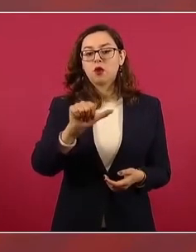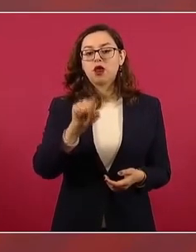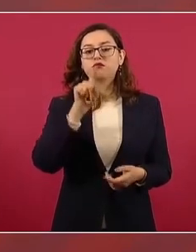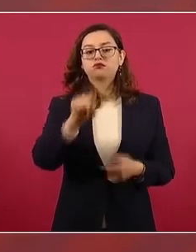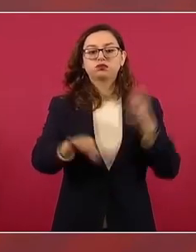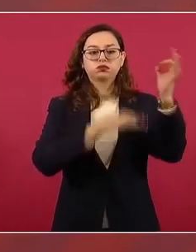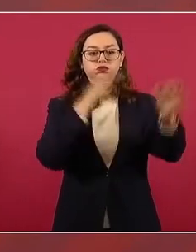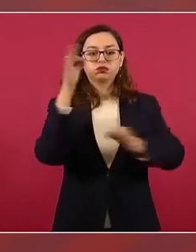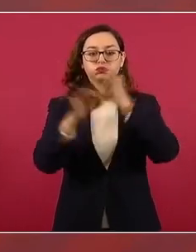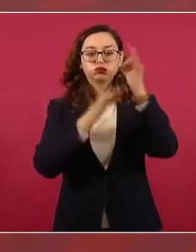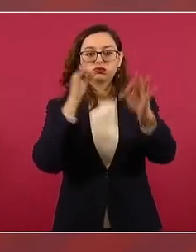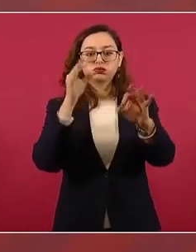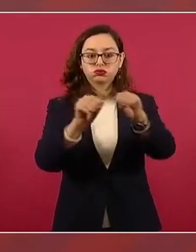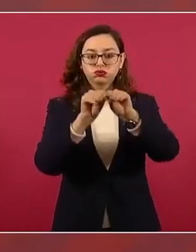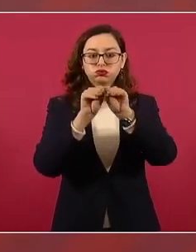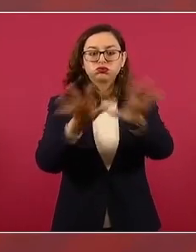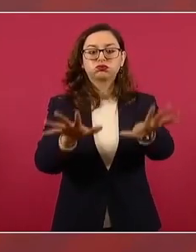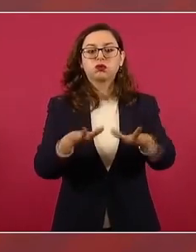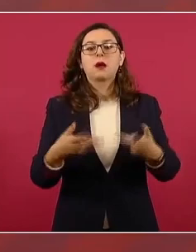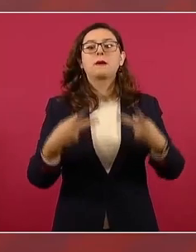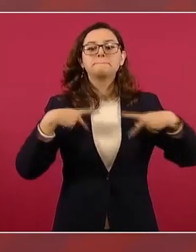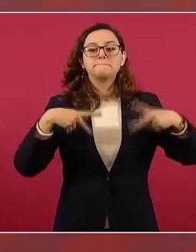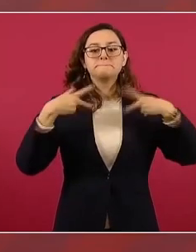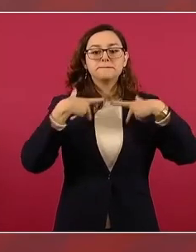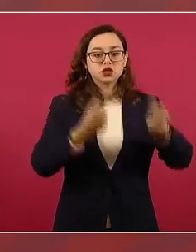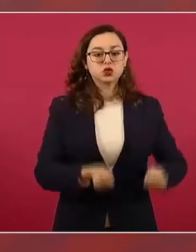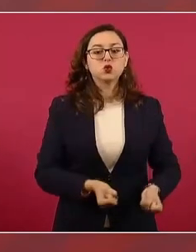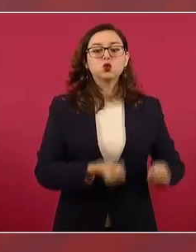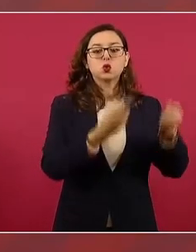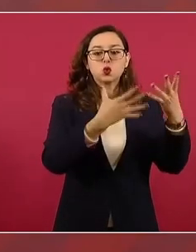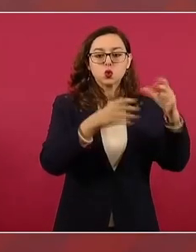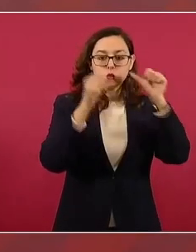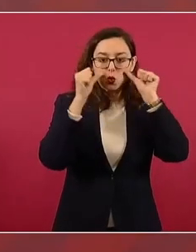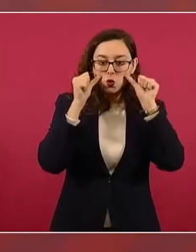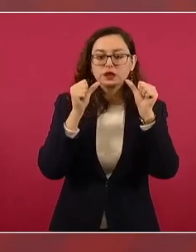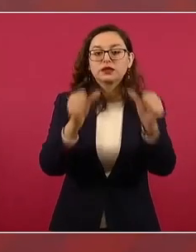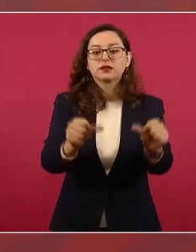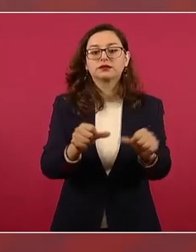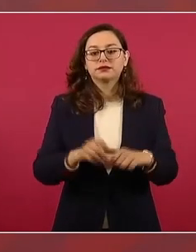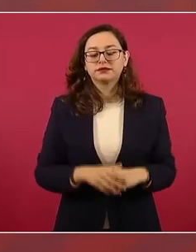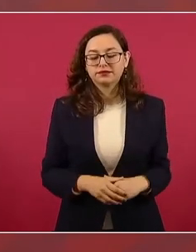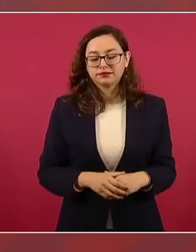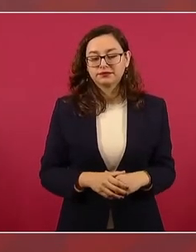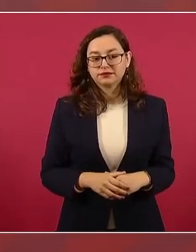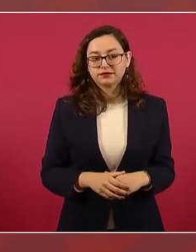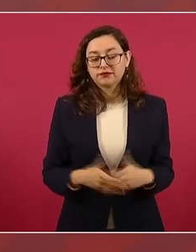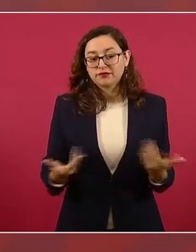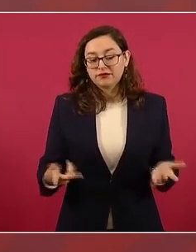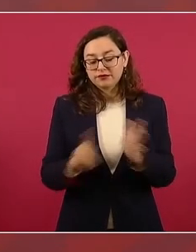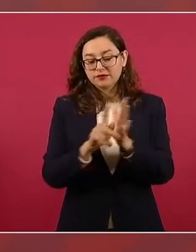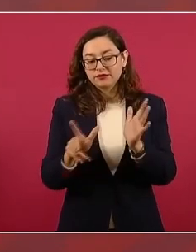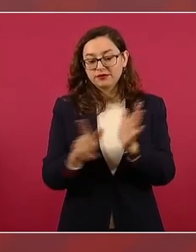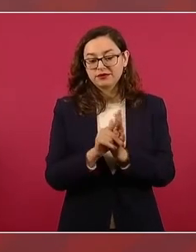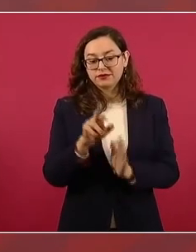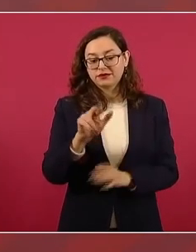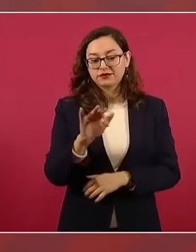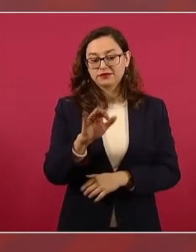los opinadores, cuántos seguían por lo que dice el Reforma,